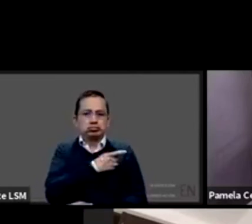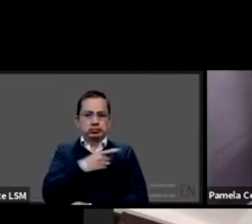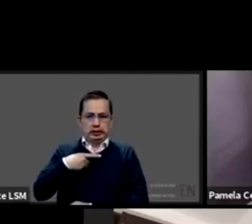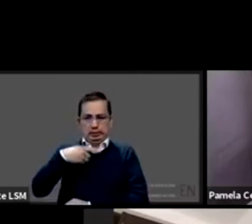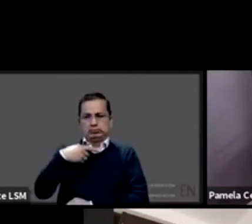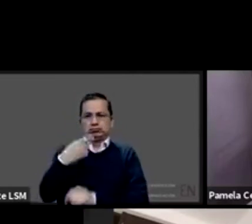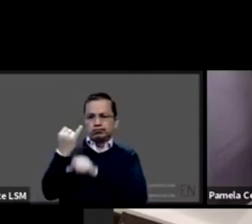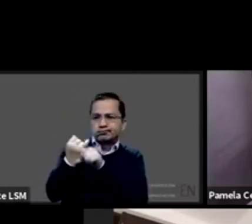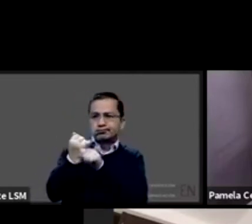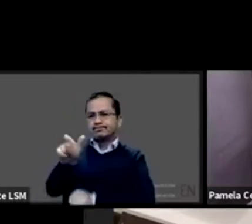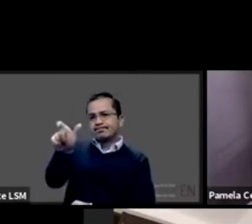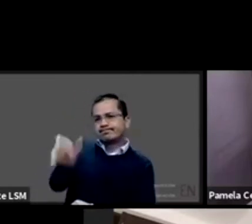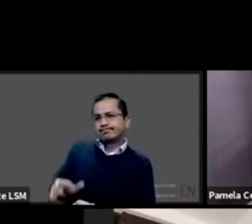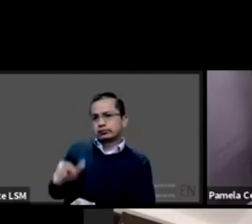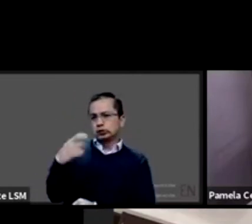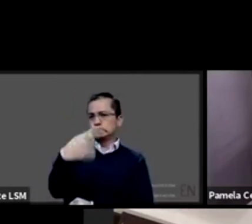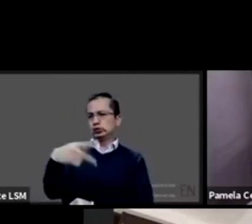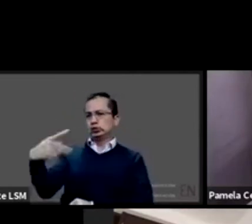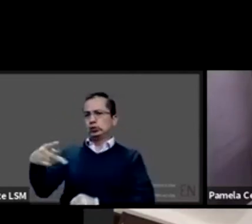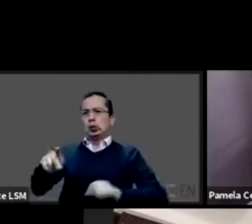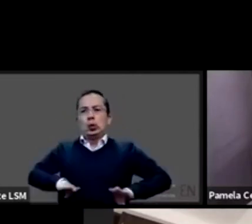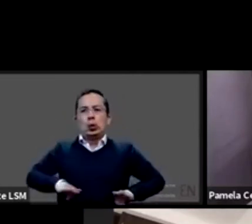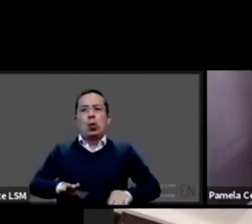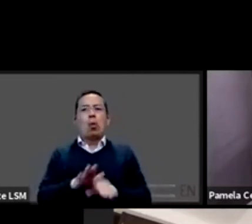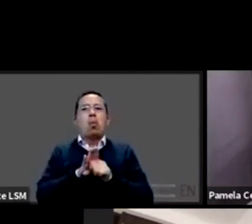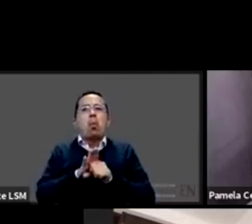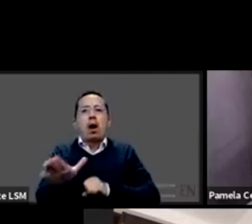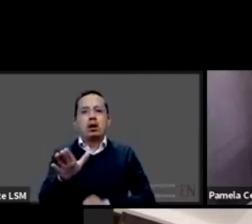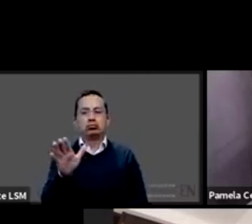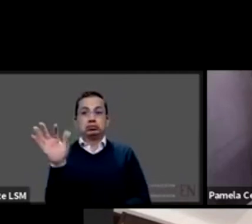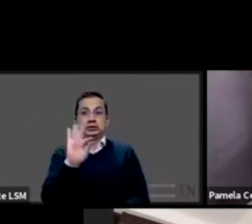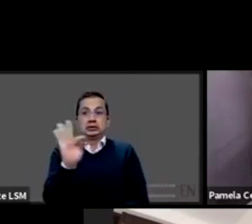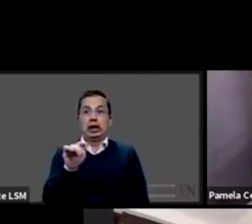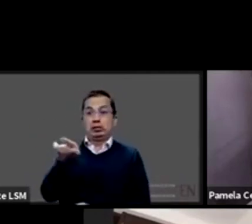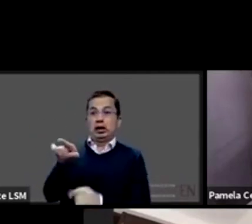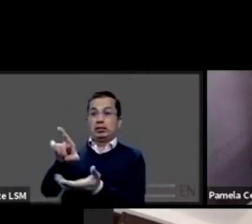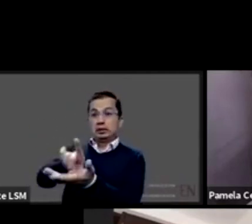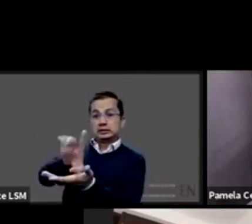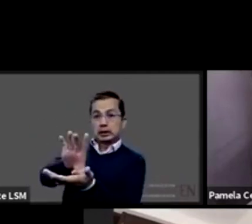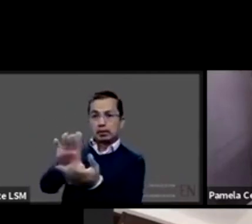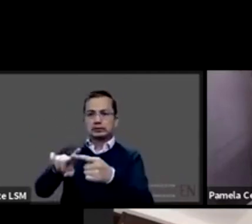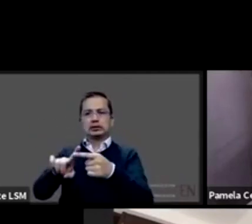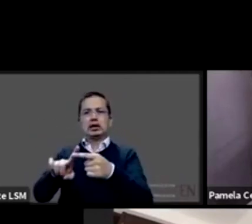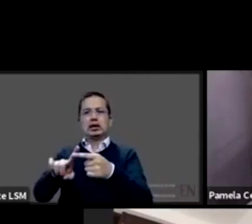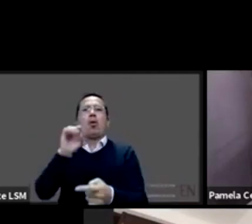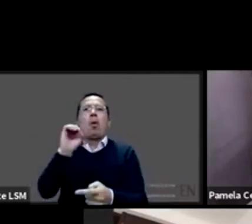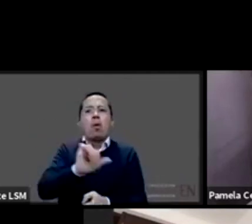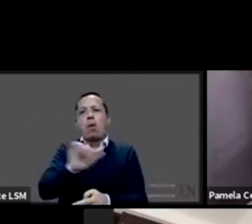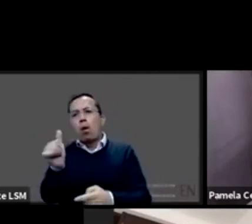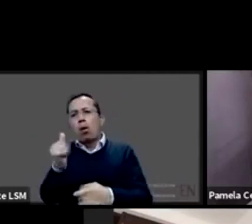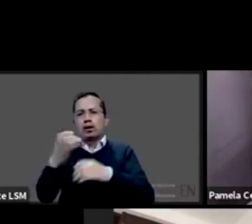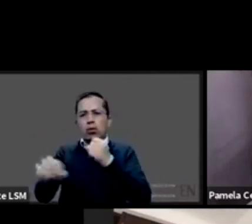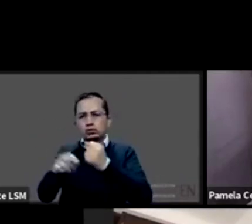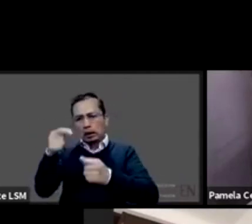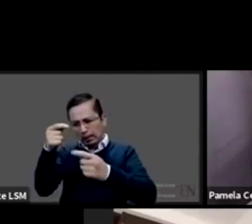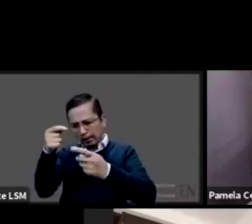alguna discapacidad, que hay múltiples, puede ser alguna de las causas por las que pudiera estar presentando